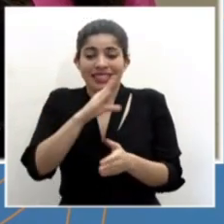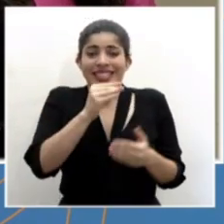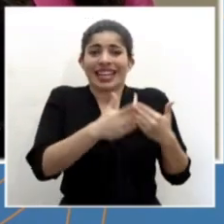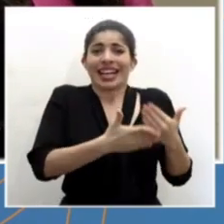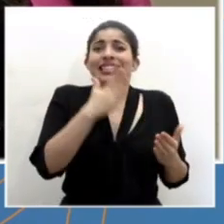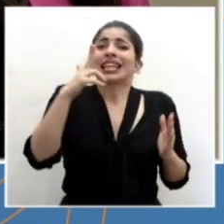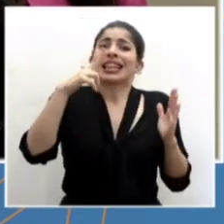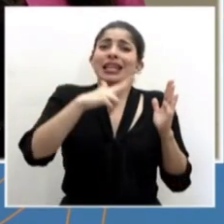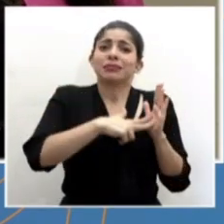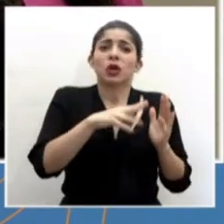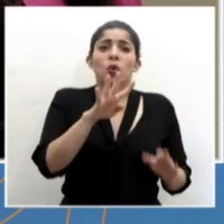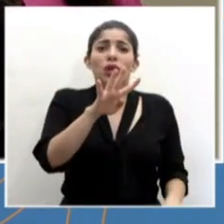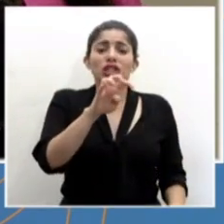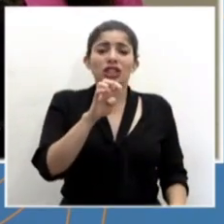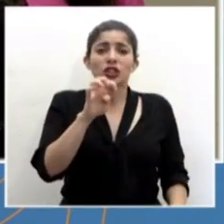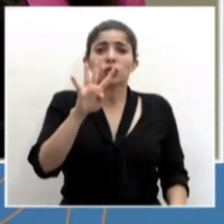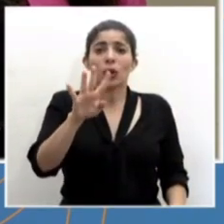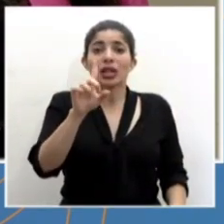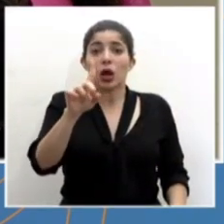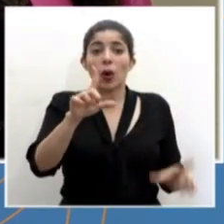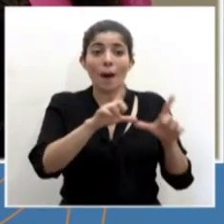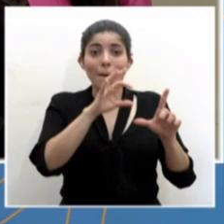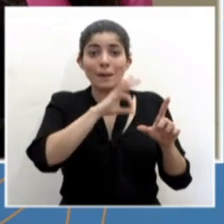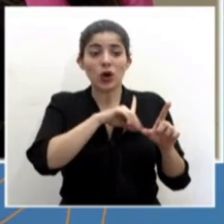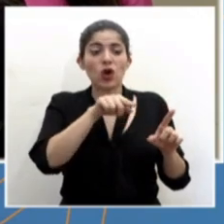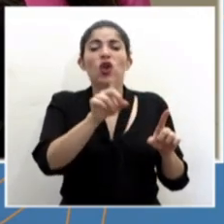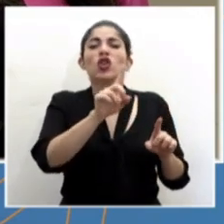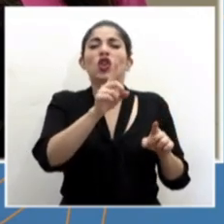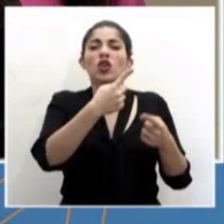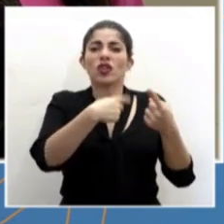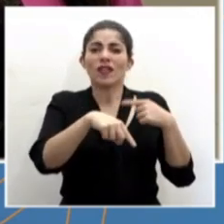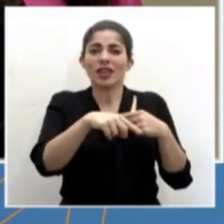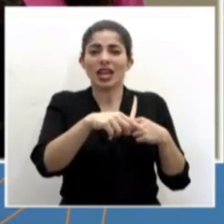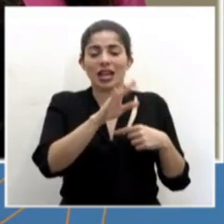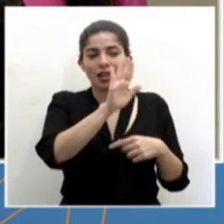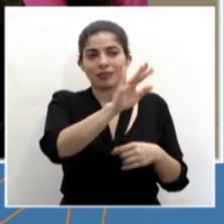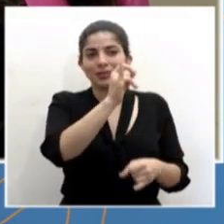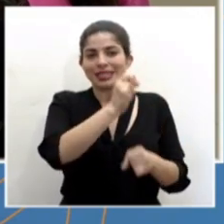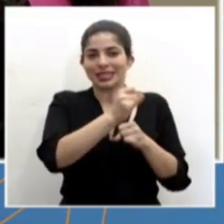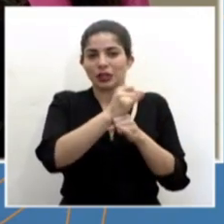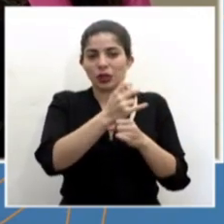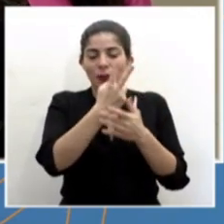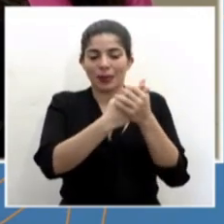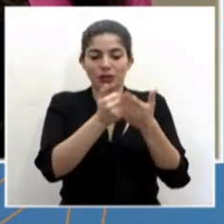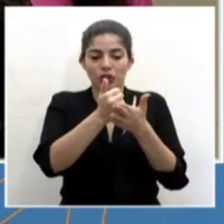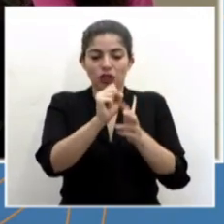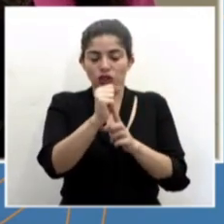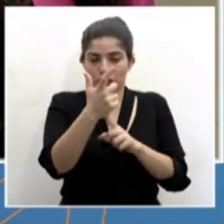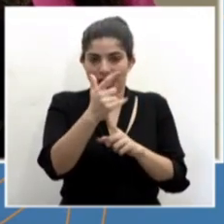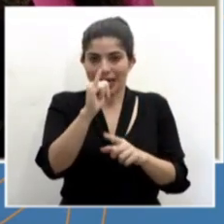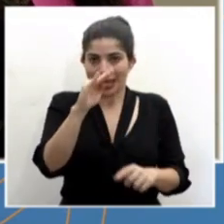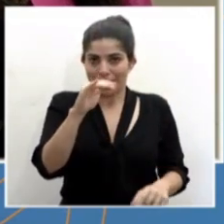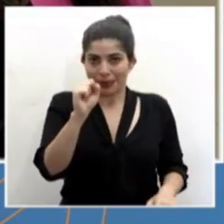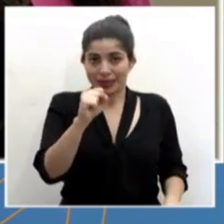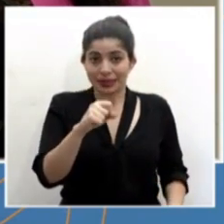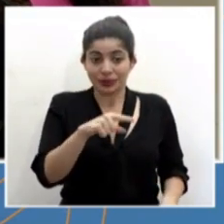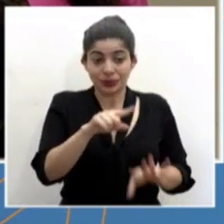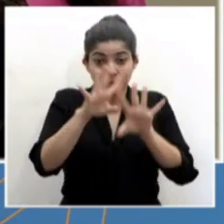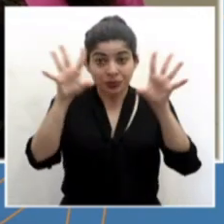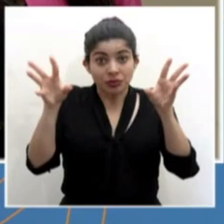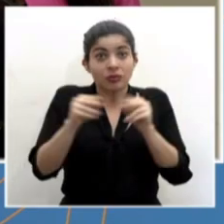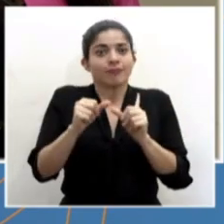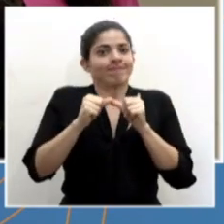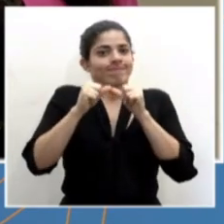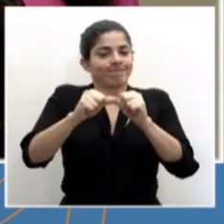de 3 mil 441 bonos fueron canalizados por el Instituto Mixto de Ayuda Social. Con esto seguimos